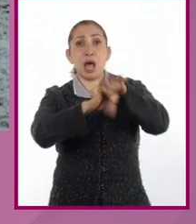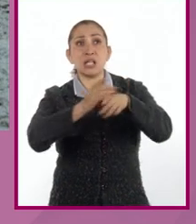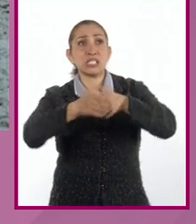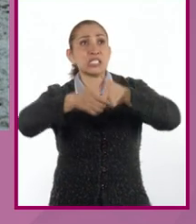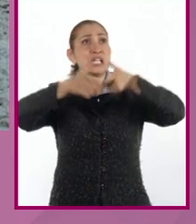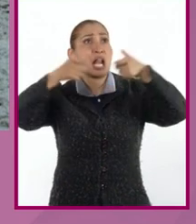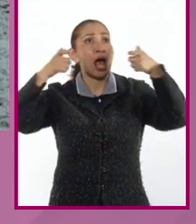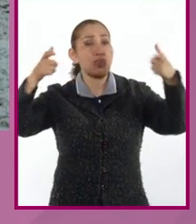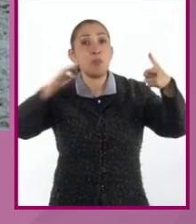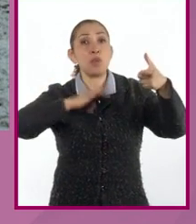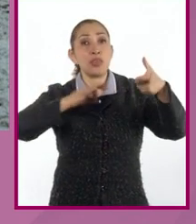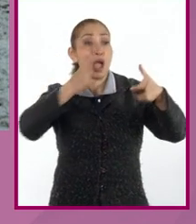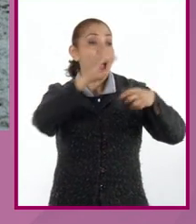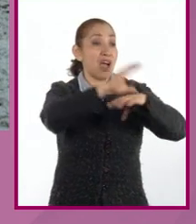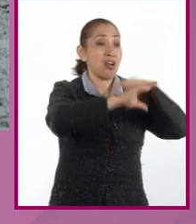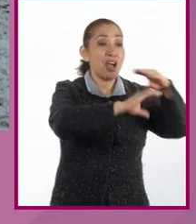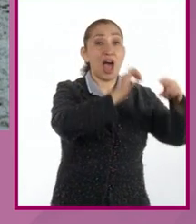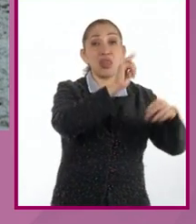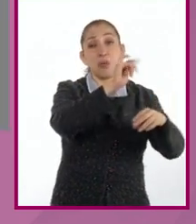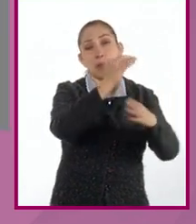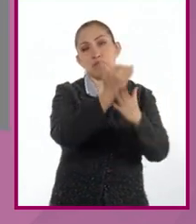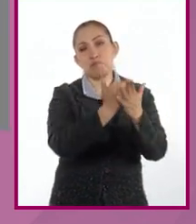dimensión que podrías hacer con un adobe, ¿no?